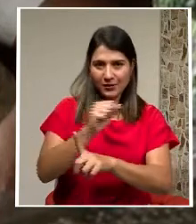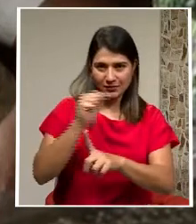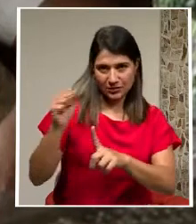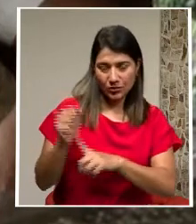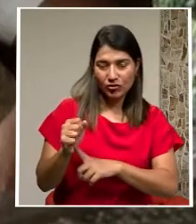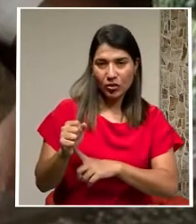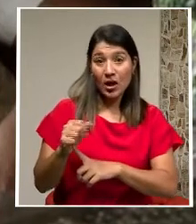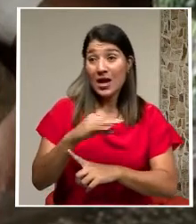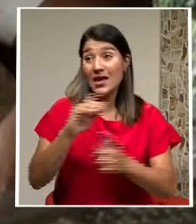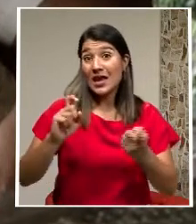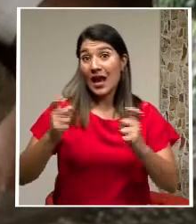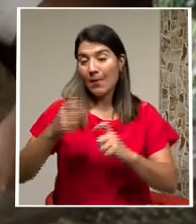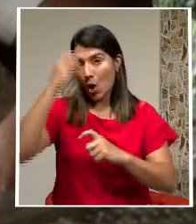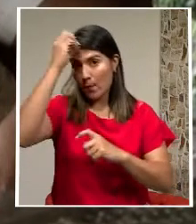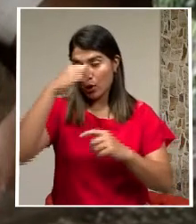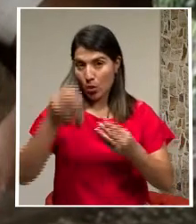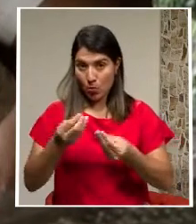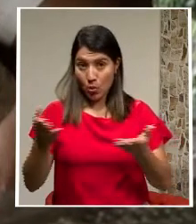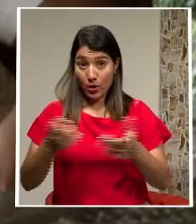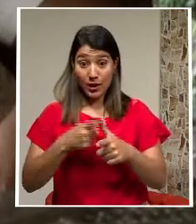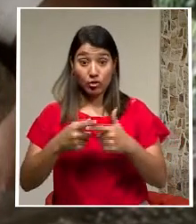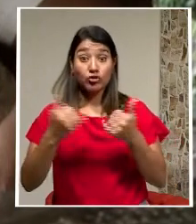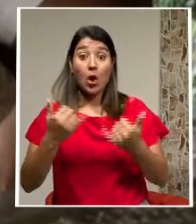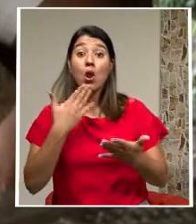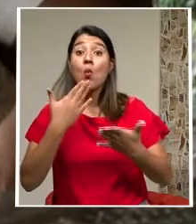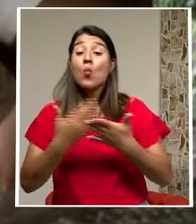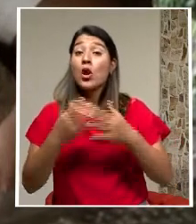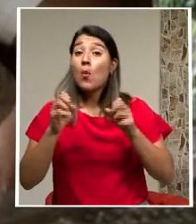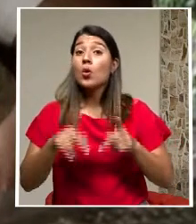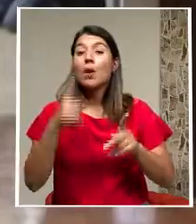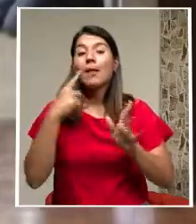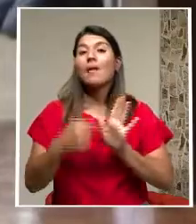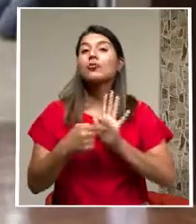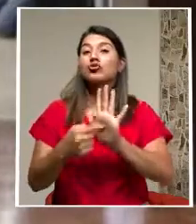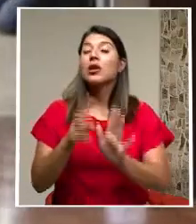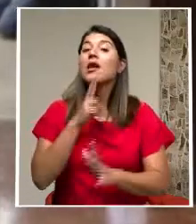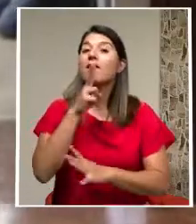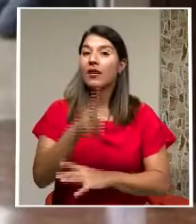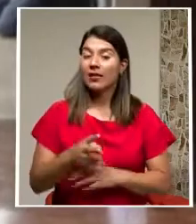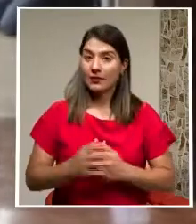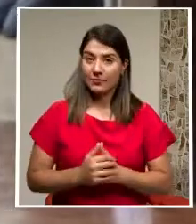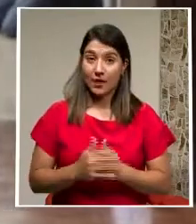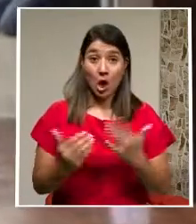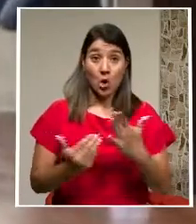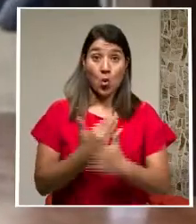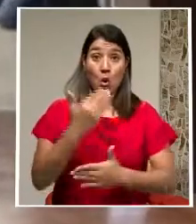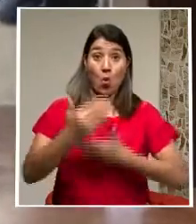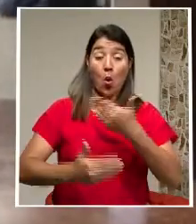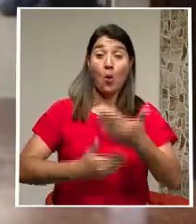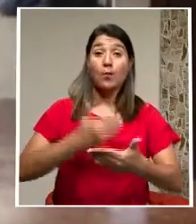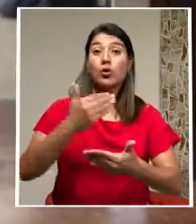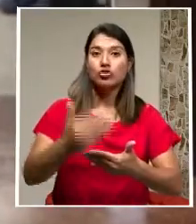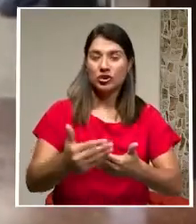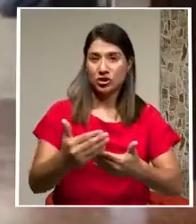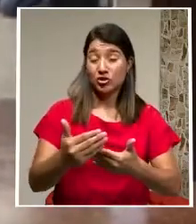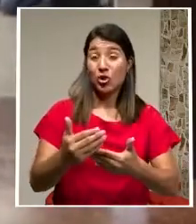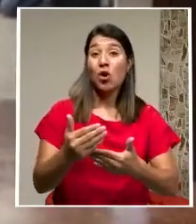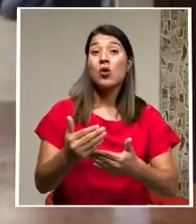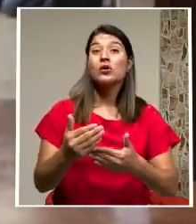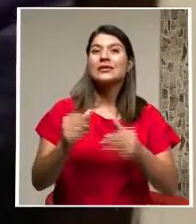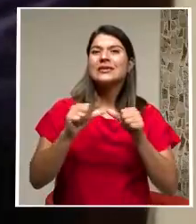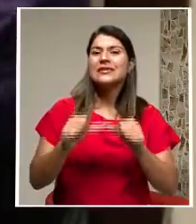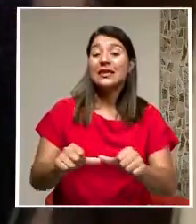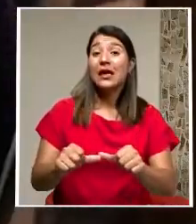pública Entonces es una gran Oportunidad Para la verdad Sea cual sea El nuevo proceso Se lleva a cabo Después de que En noviembre de